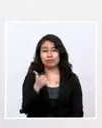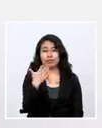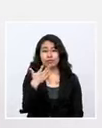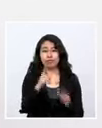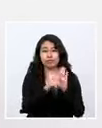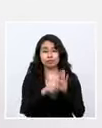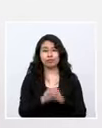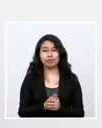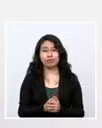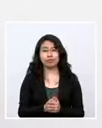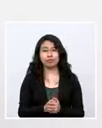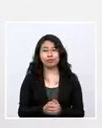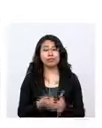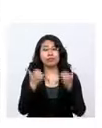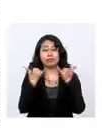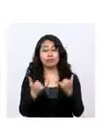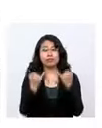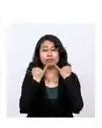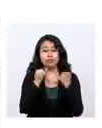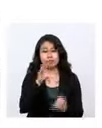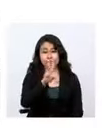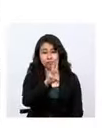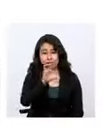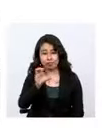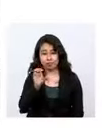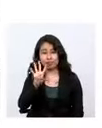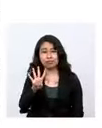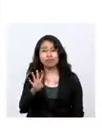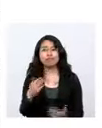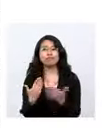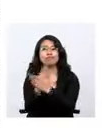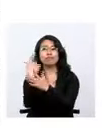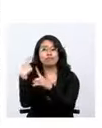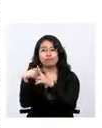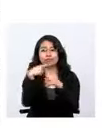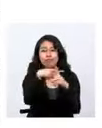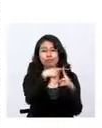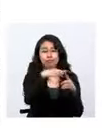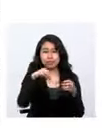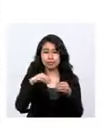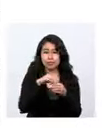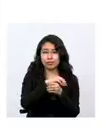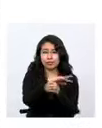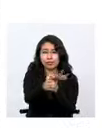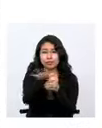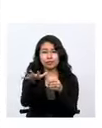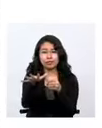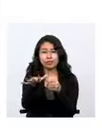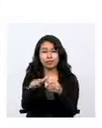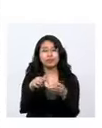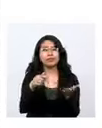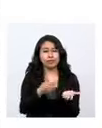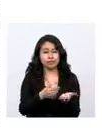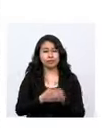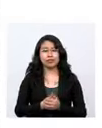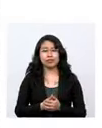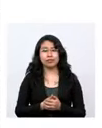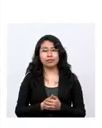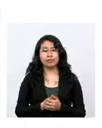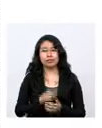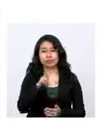Reportamos hoy 604 nuevos casos positivos que corresponden a